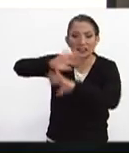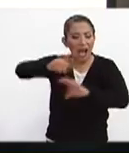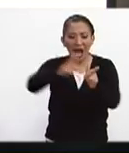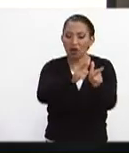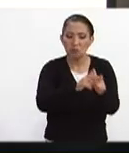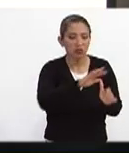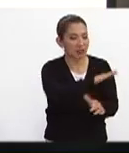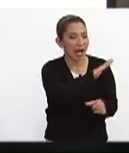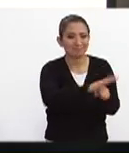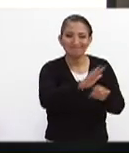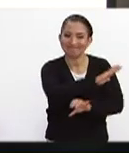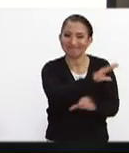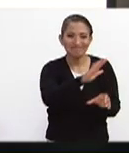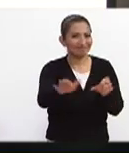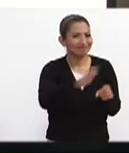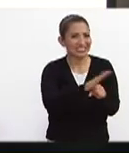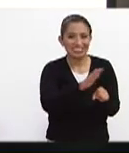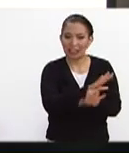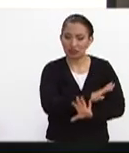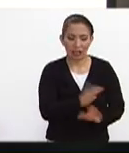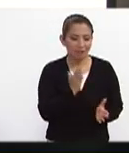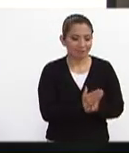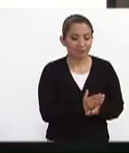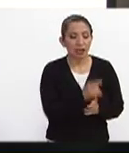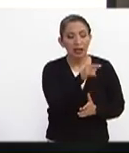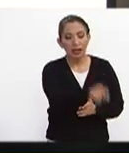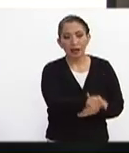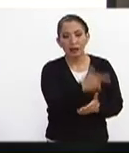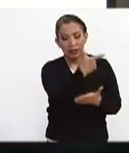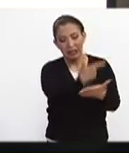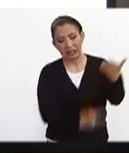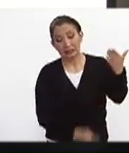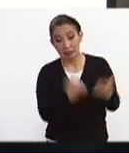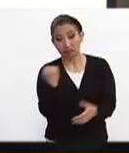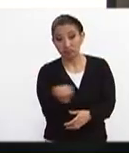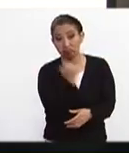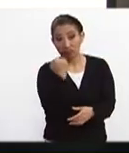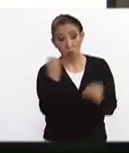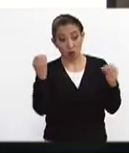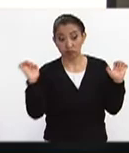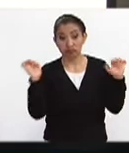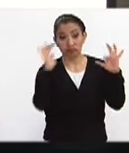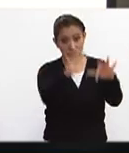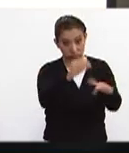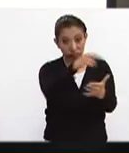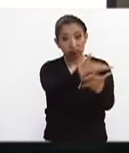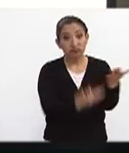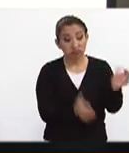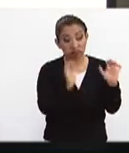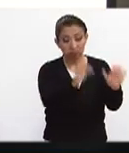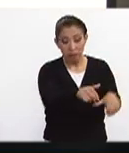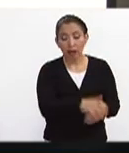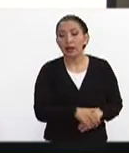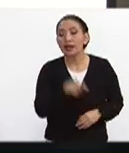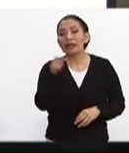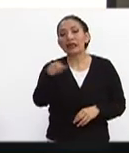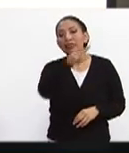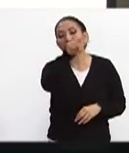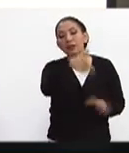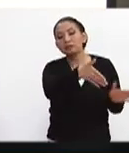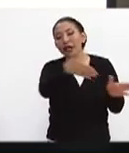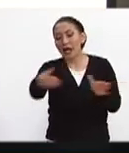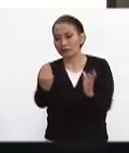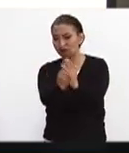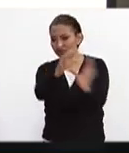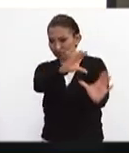grupo ya está llena afortunadamente hubo mucha respuesta y después de eso